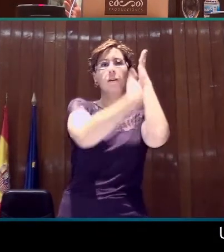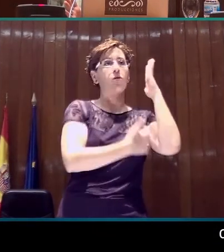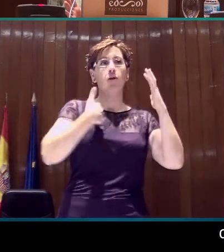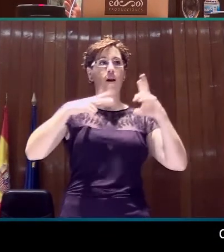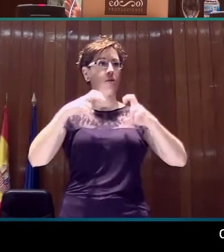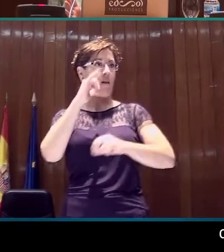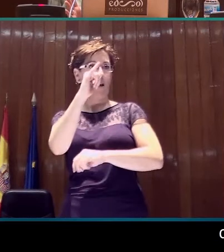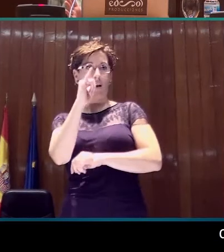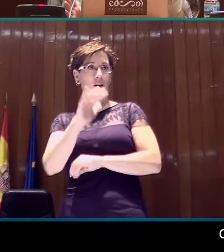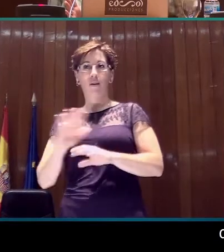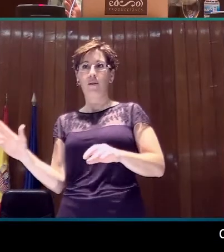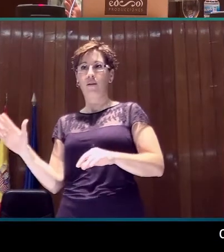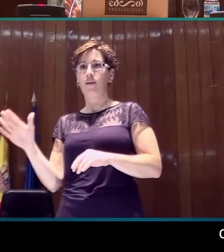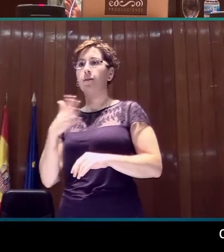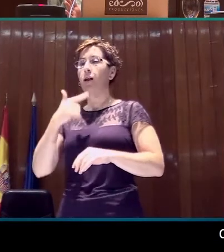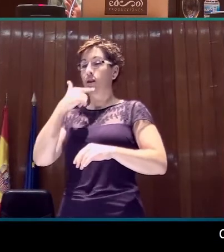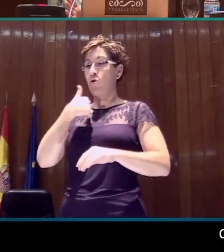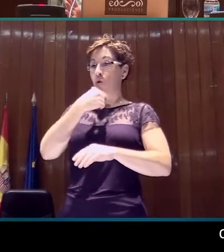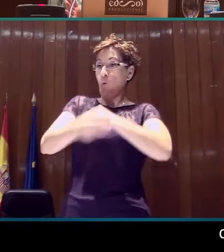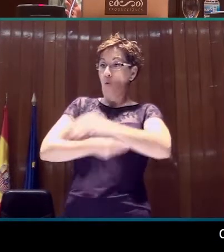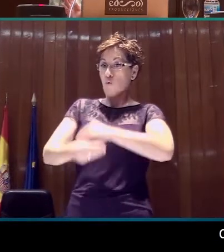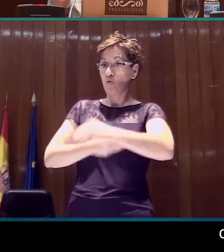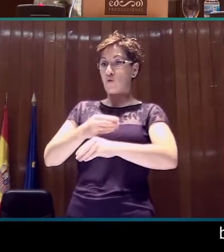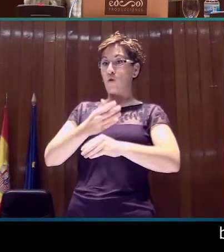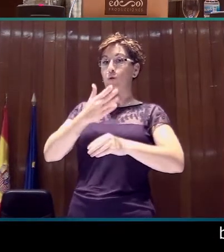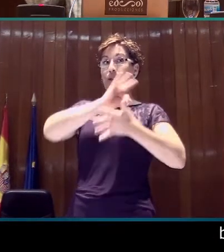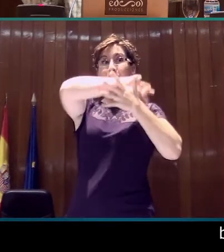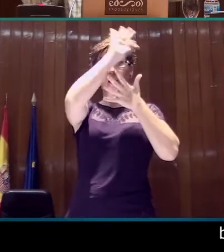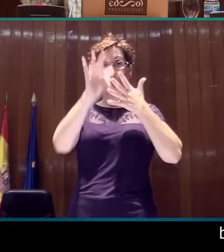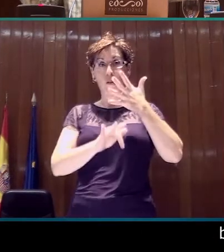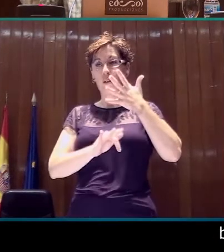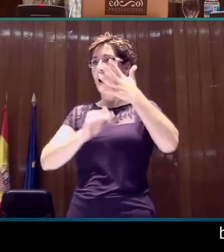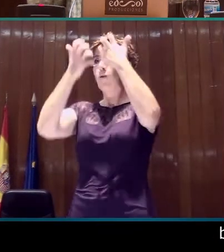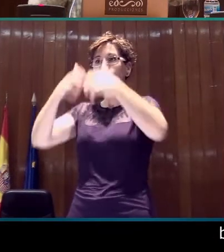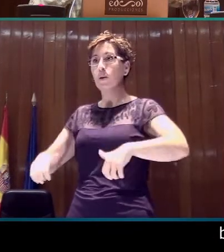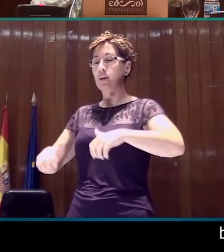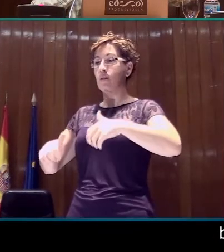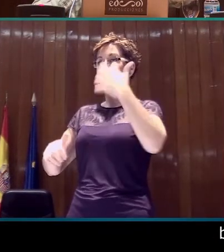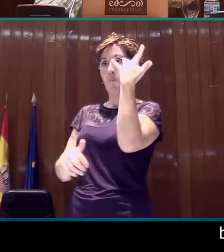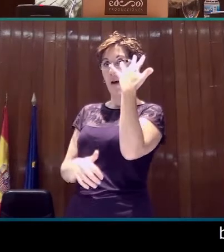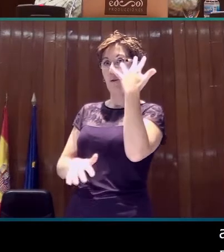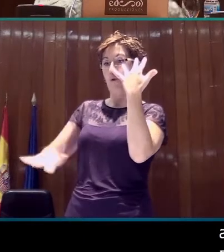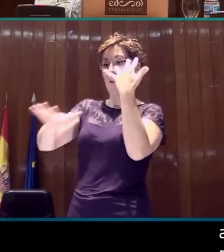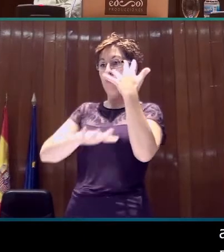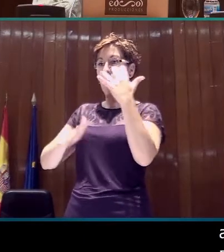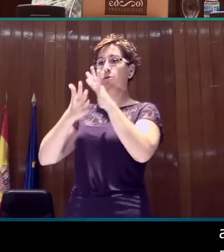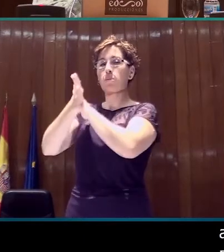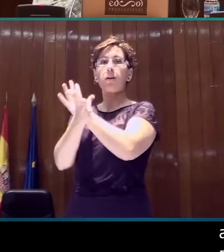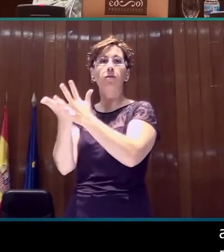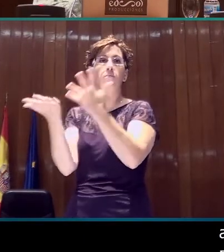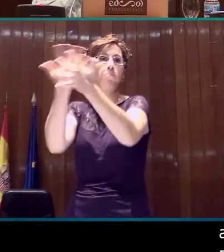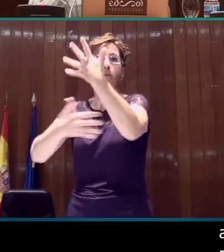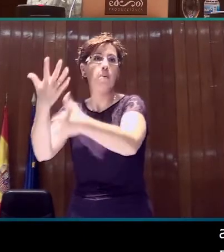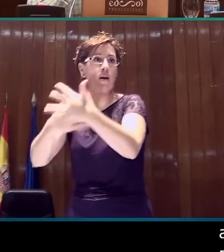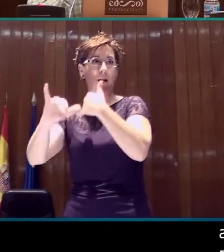lista, automáticamente la mano en el espacio real y su polo semántico se mezclan. Siempre que utilizamos el